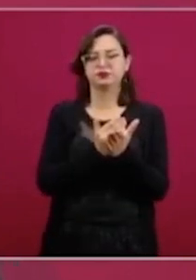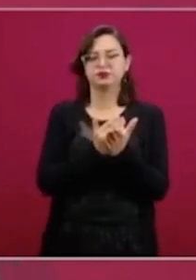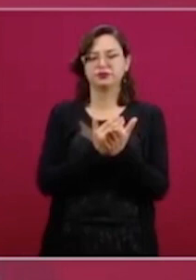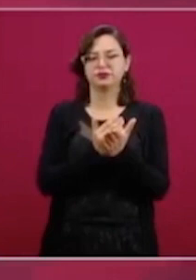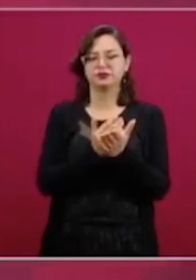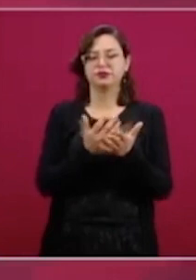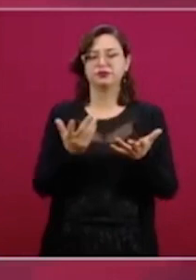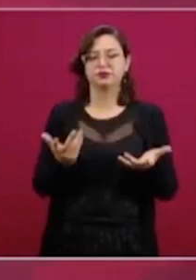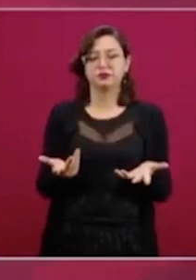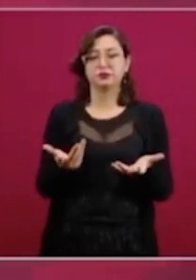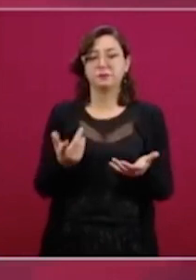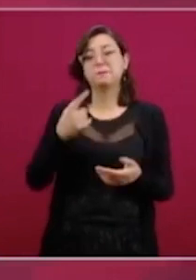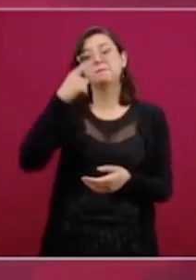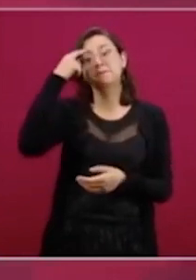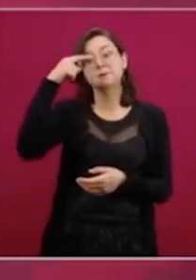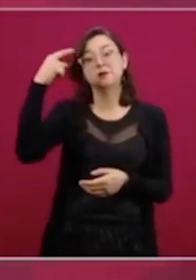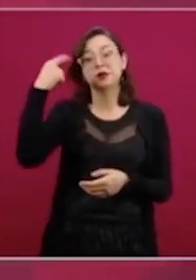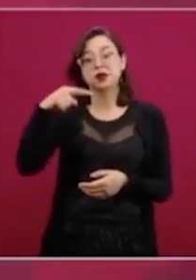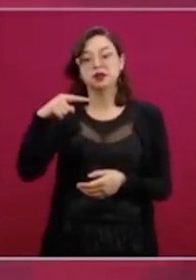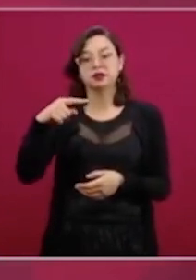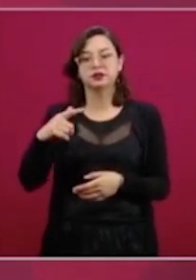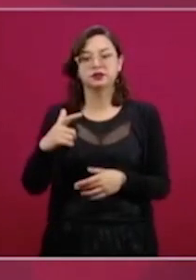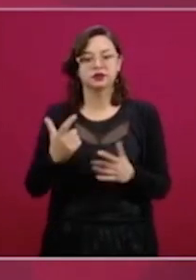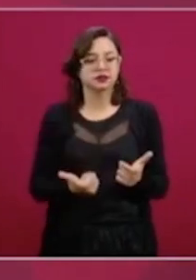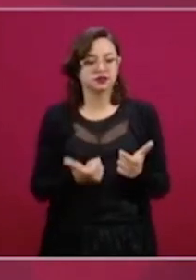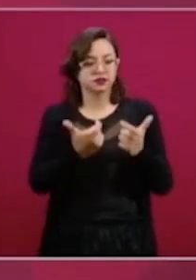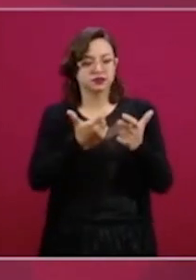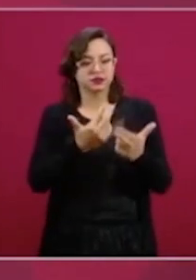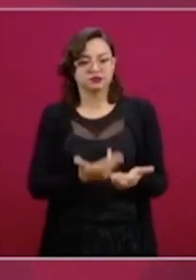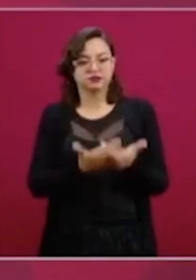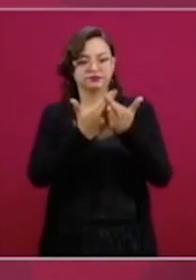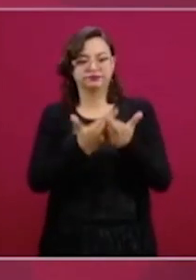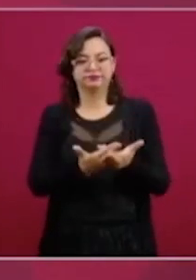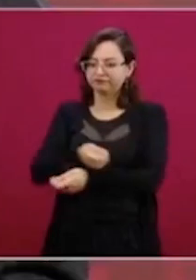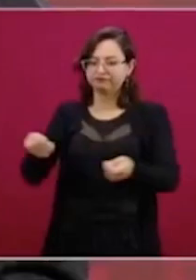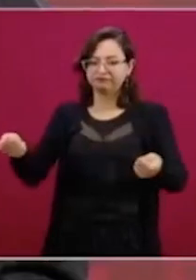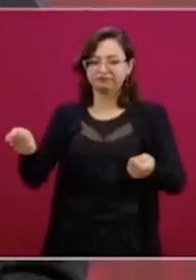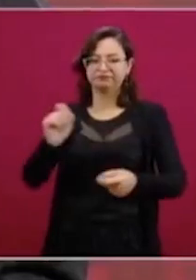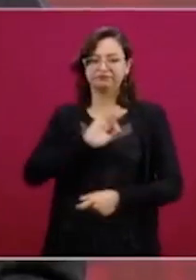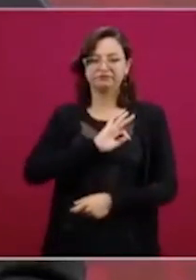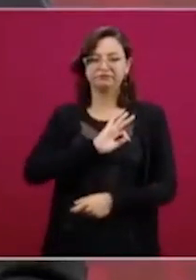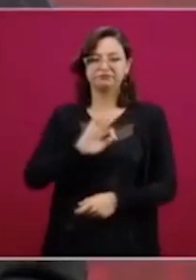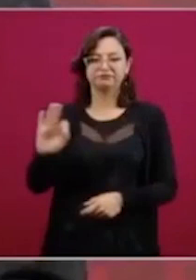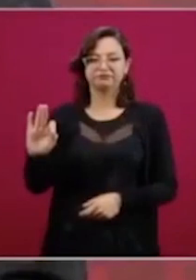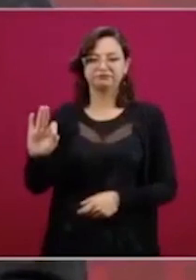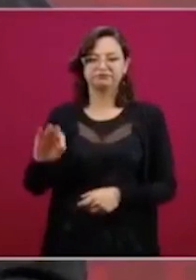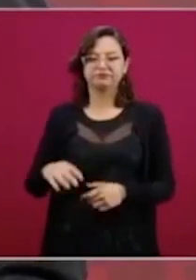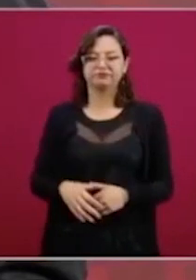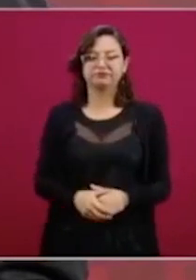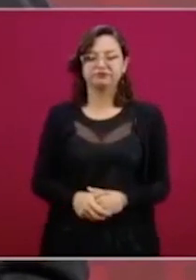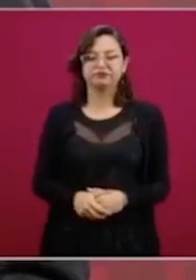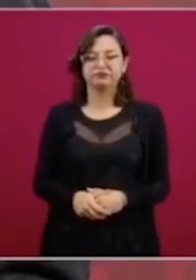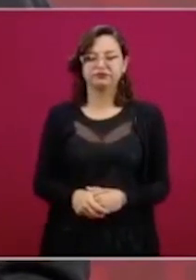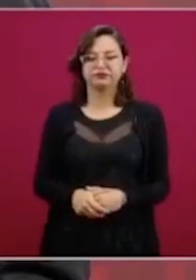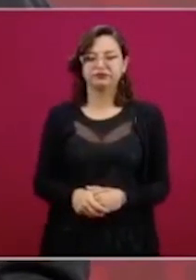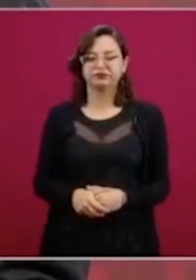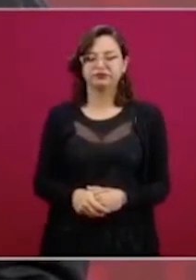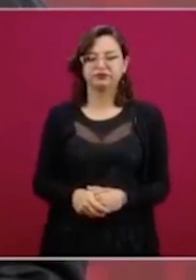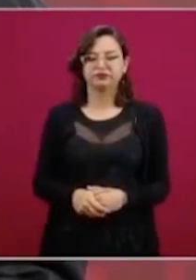Y esto nos va a permitir liberar más fondos, el dinero no se va a quedar